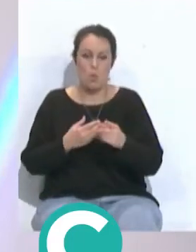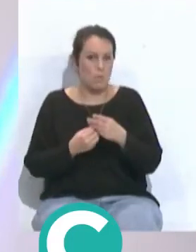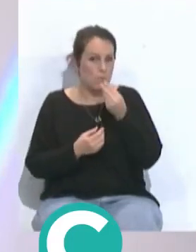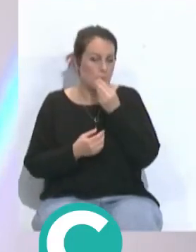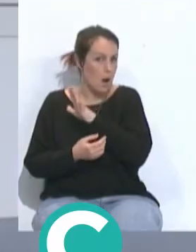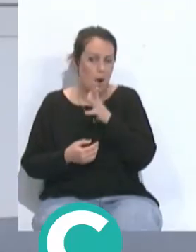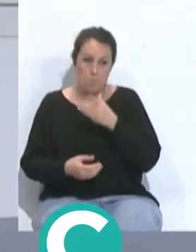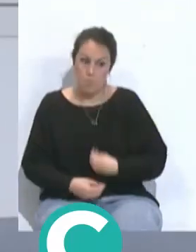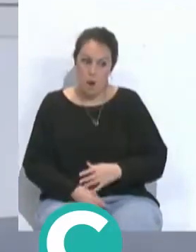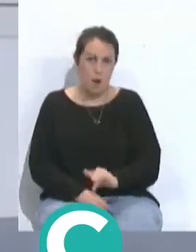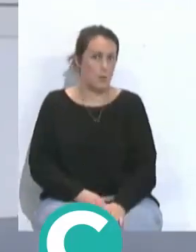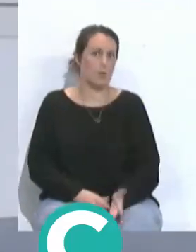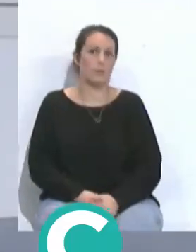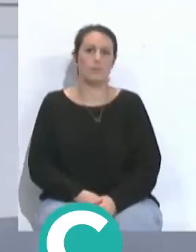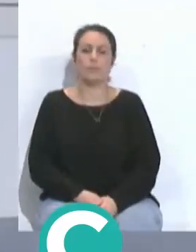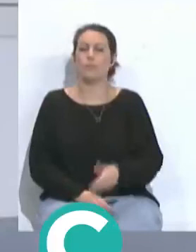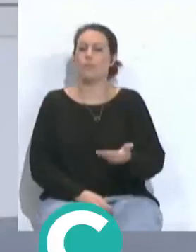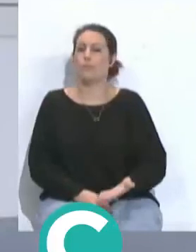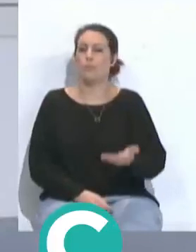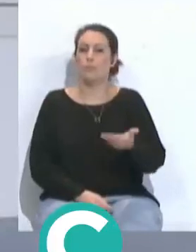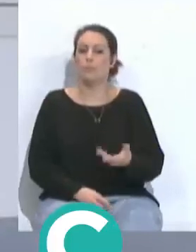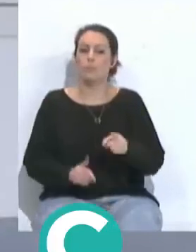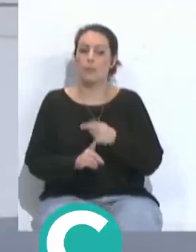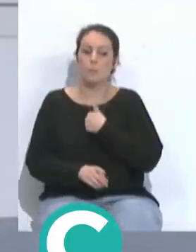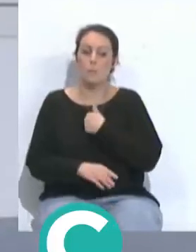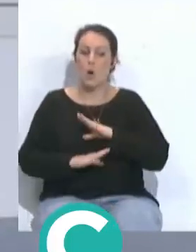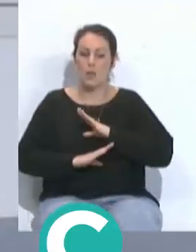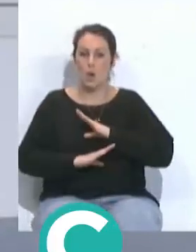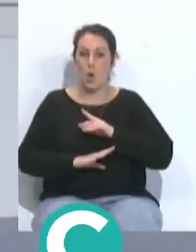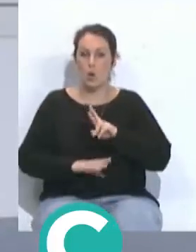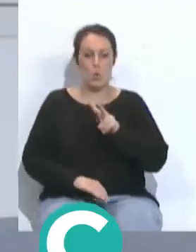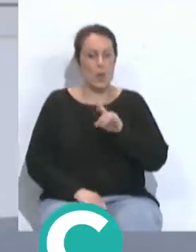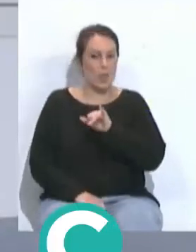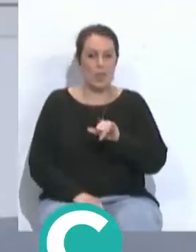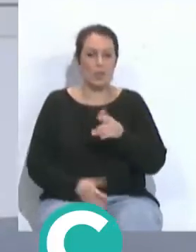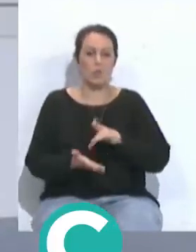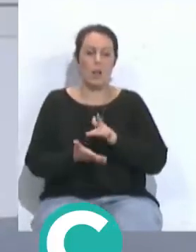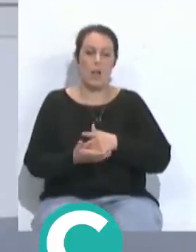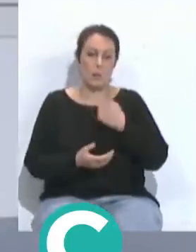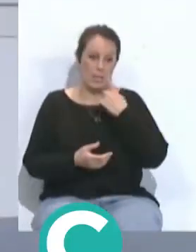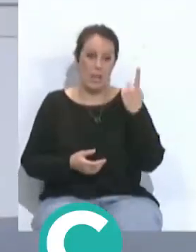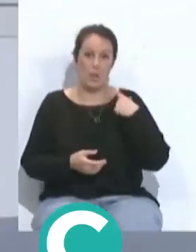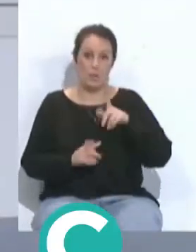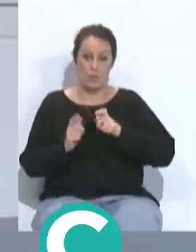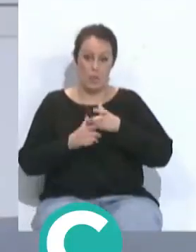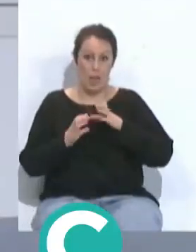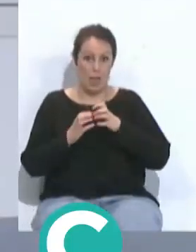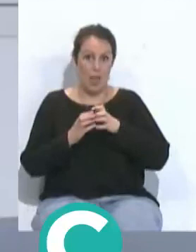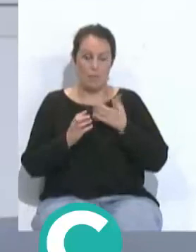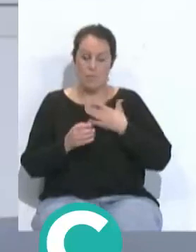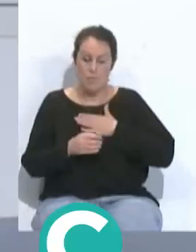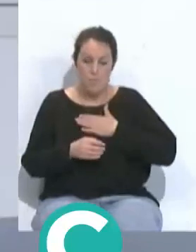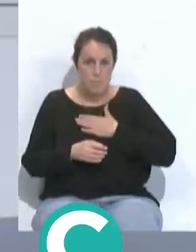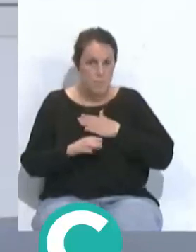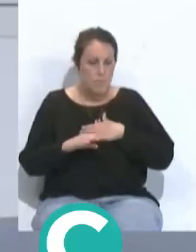mejorcito que tiene ahora mismo y lo importante claro como portero Ruiz Díaz cuando estuvo el año pasado en el Granada para mí fue